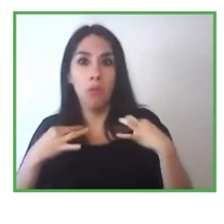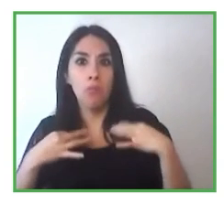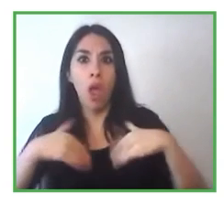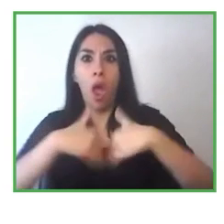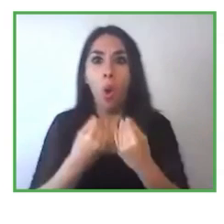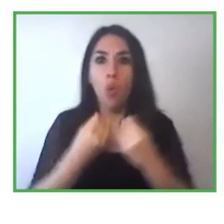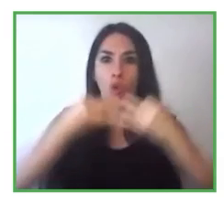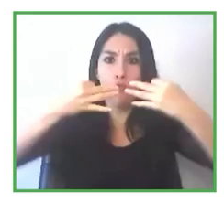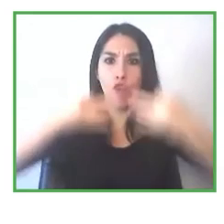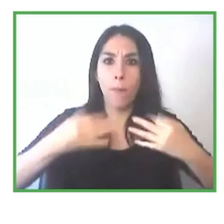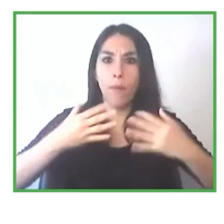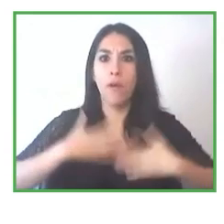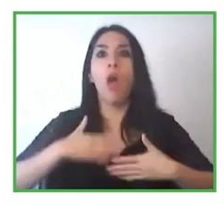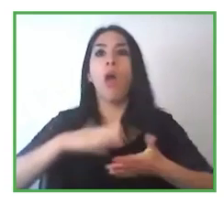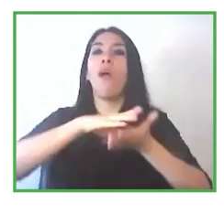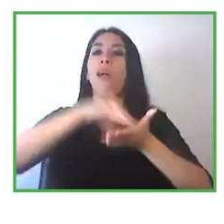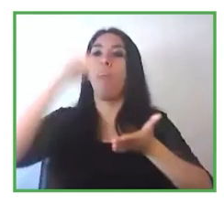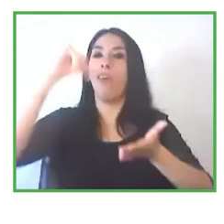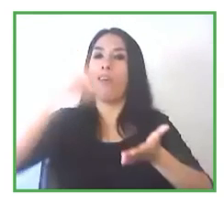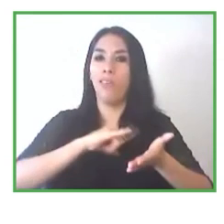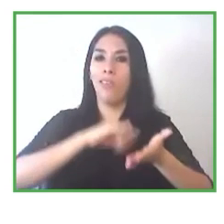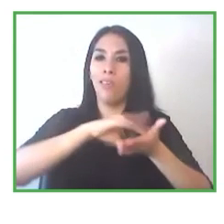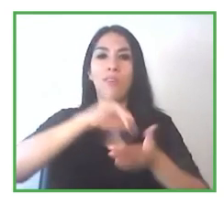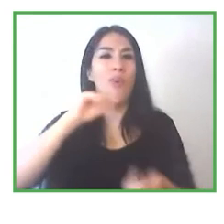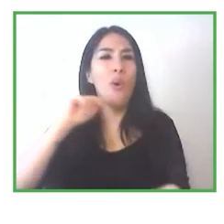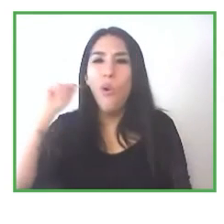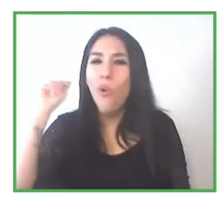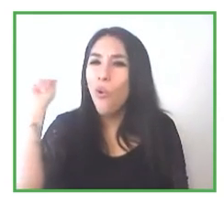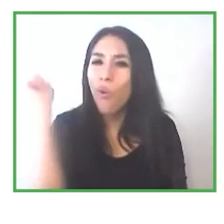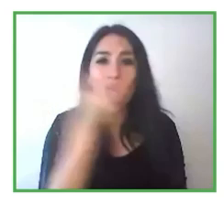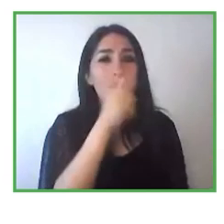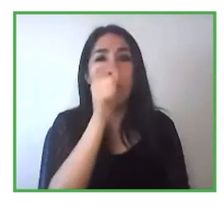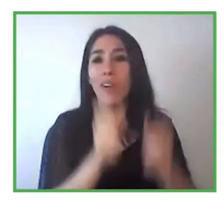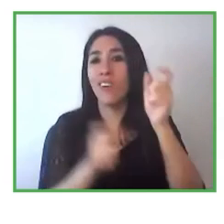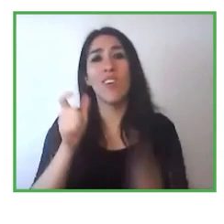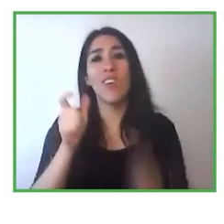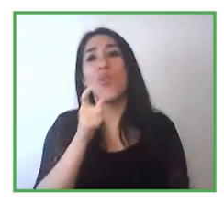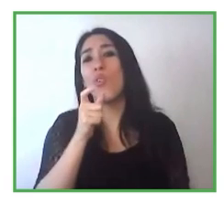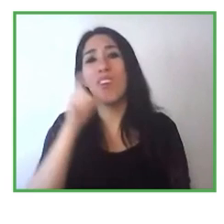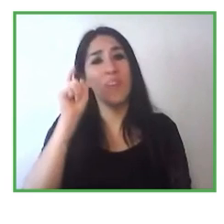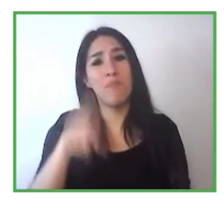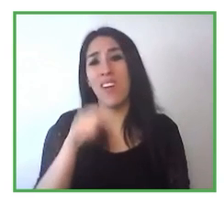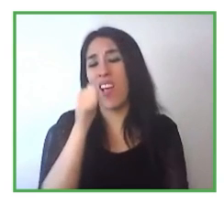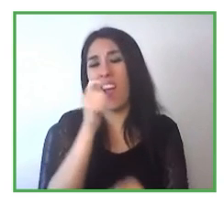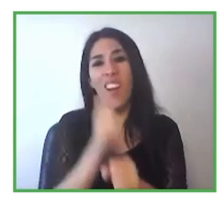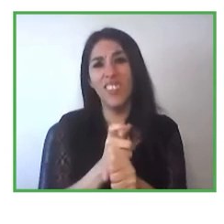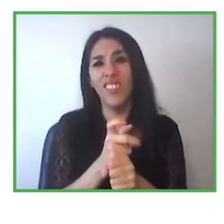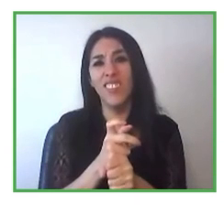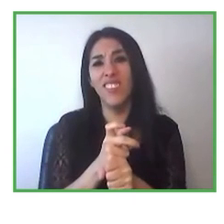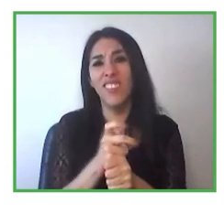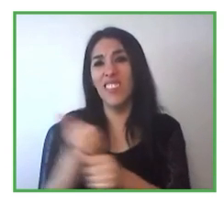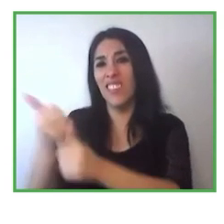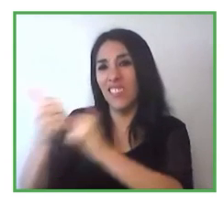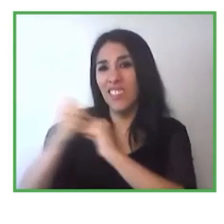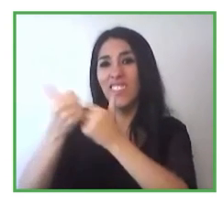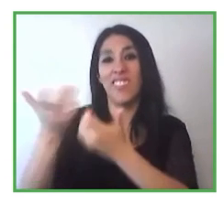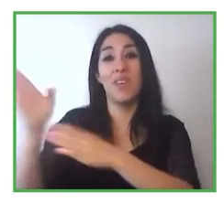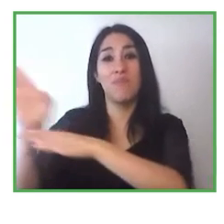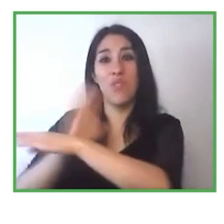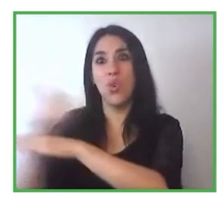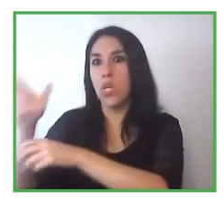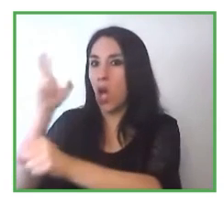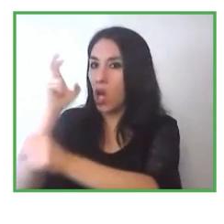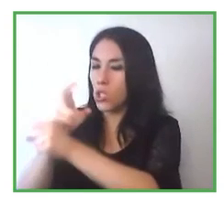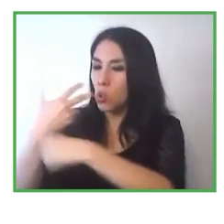todos tenemos desafíos definitivamente tanto el empleador como la persona con discapacidad de las instituciones públicas